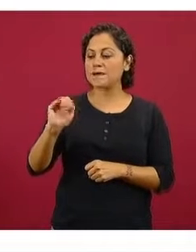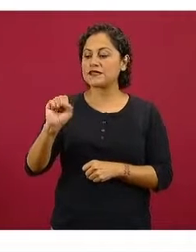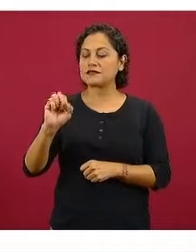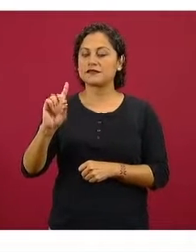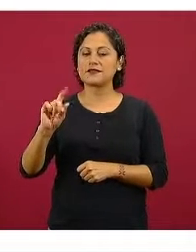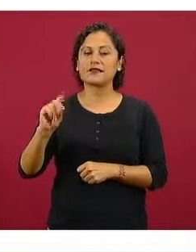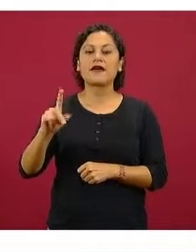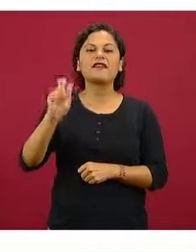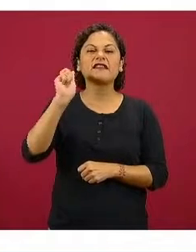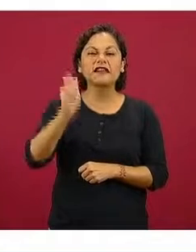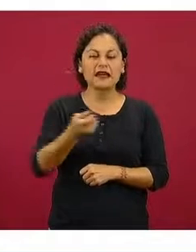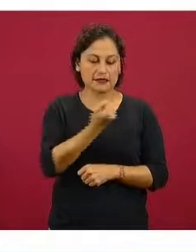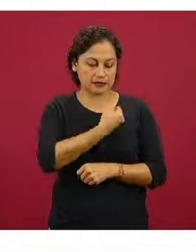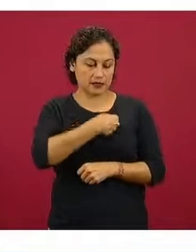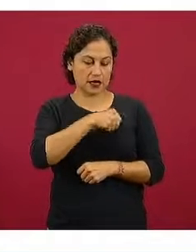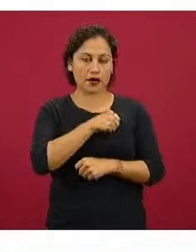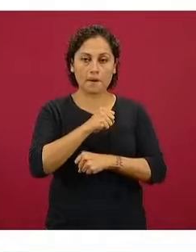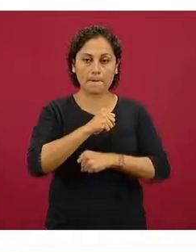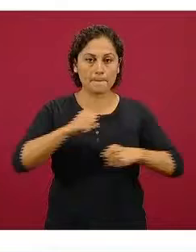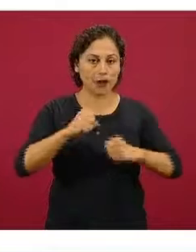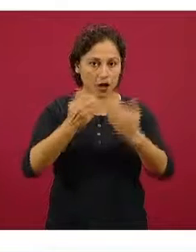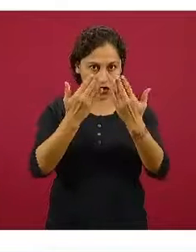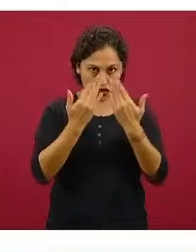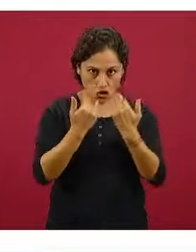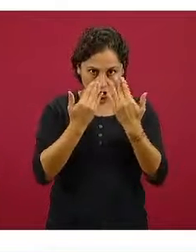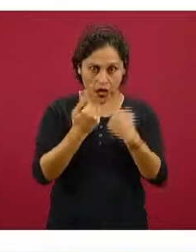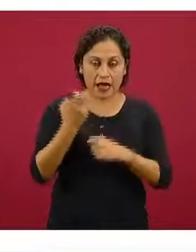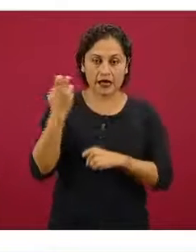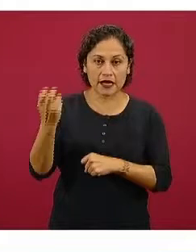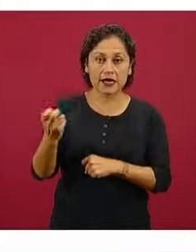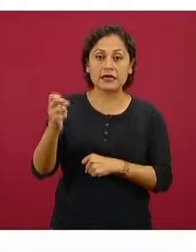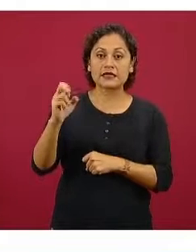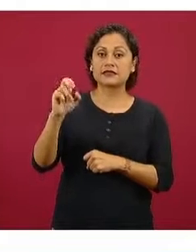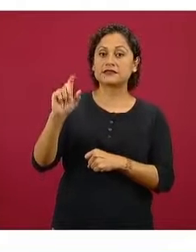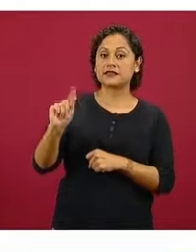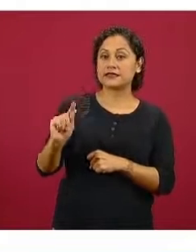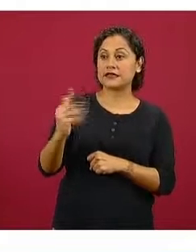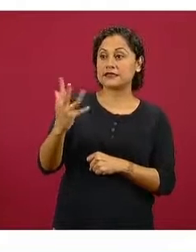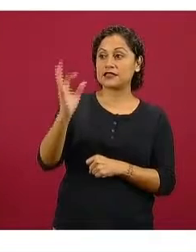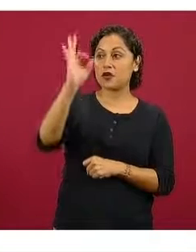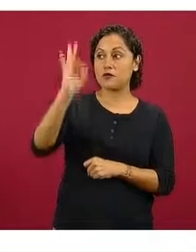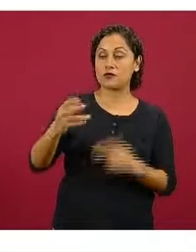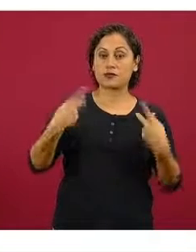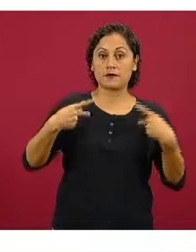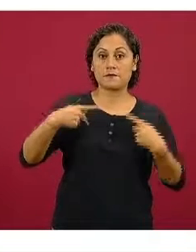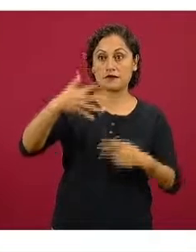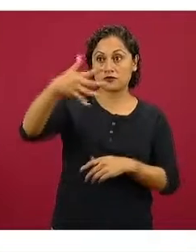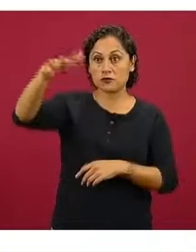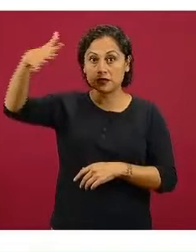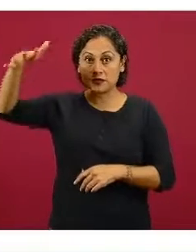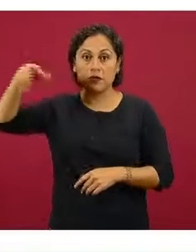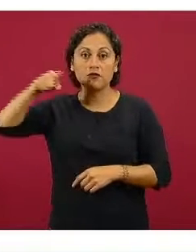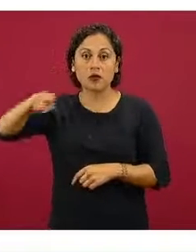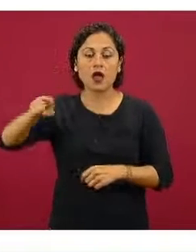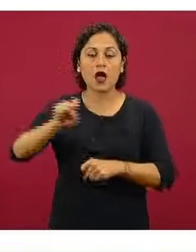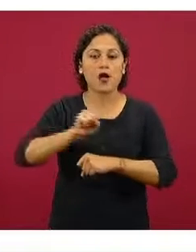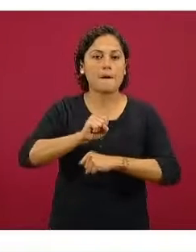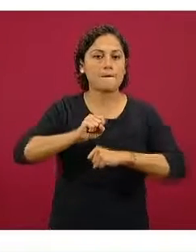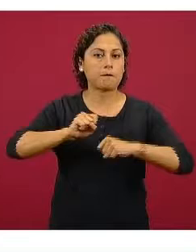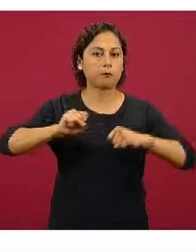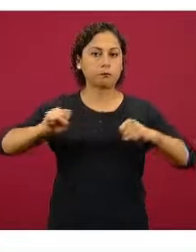Y vemos que la gran mayoría de los adultos, el 75% de los adultos, tenemos peso no saludable.